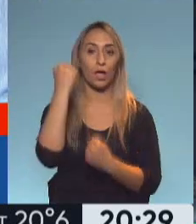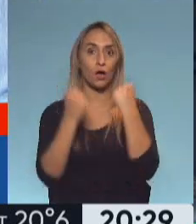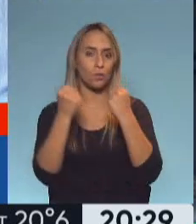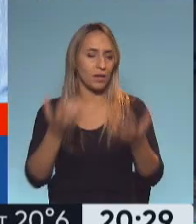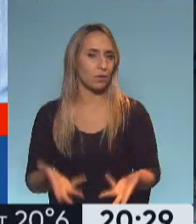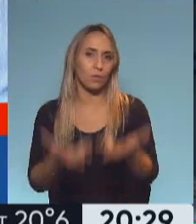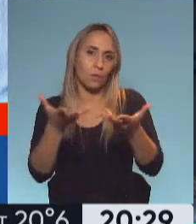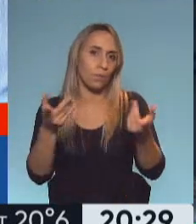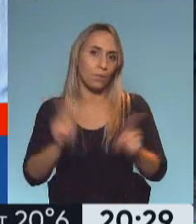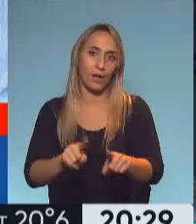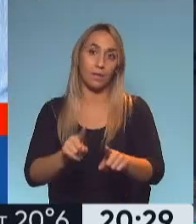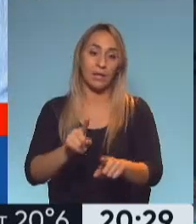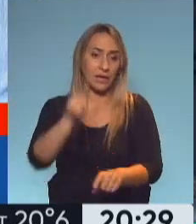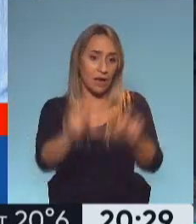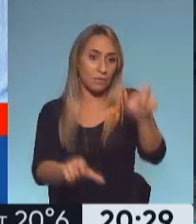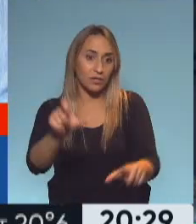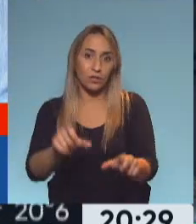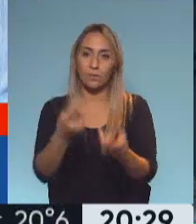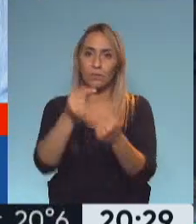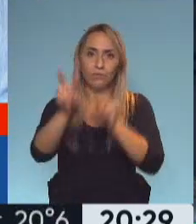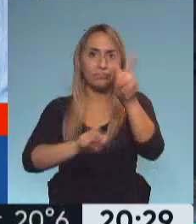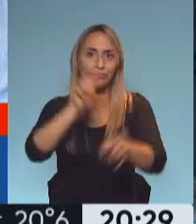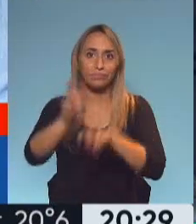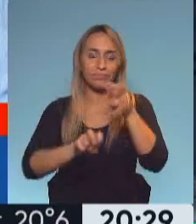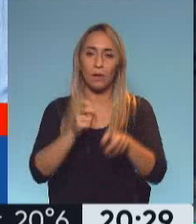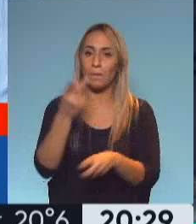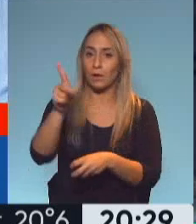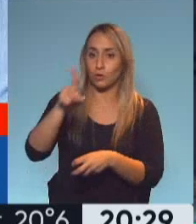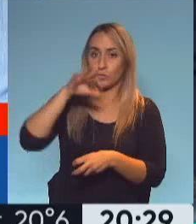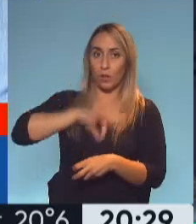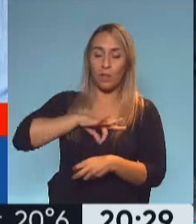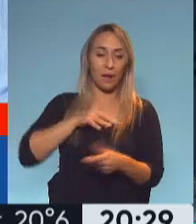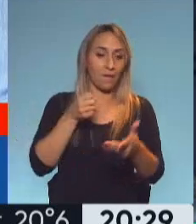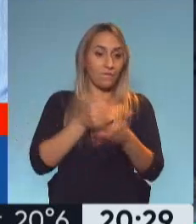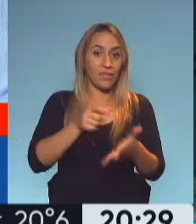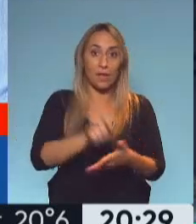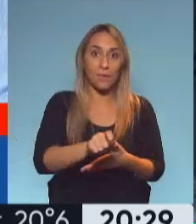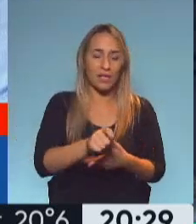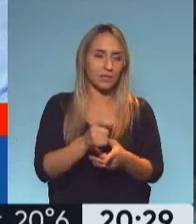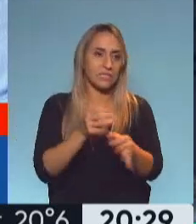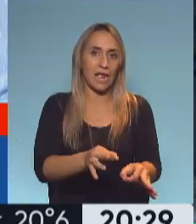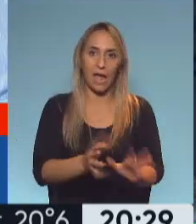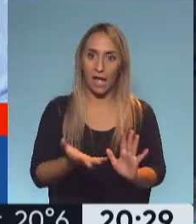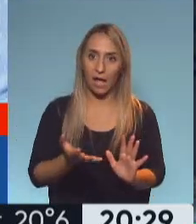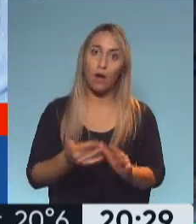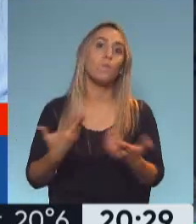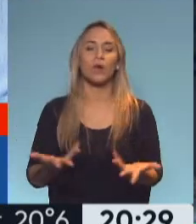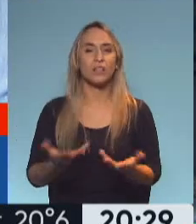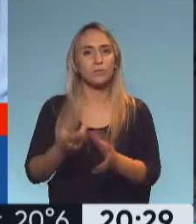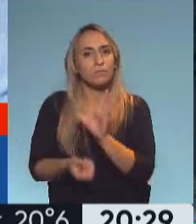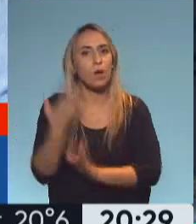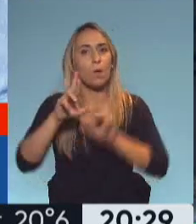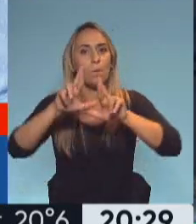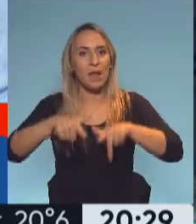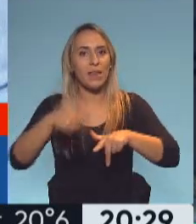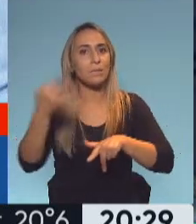que la gente le alcance el dinero para llegar a fin de mes, o sea que nos preocupan los precios y por eso hemos lanzado en la provincia un plan específico más allá